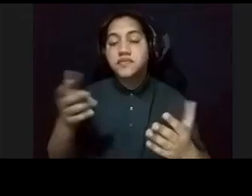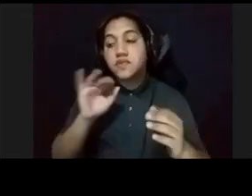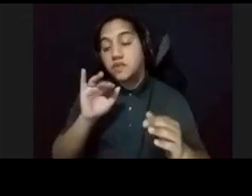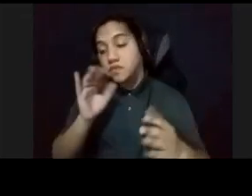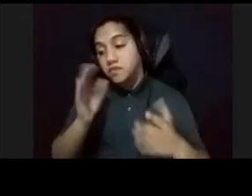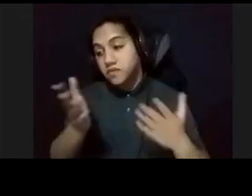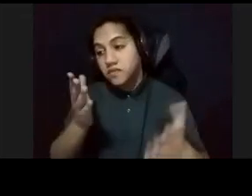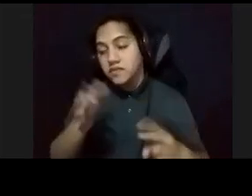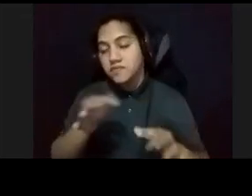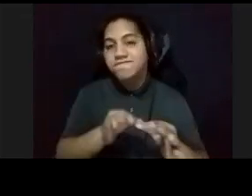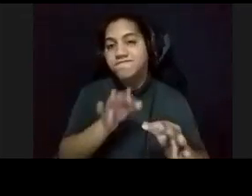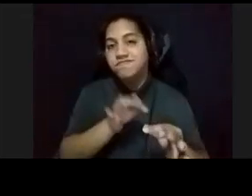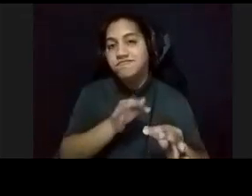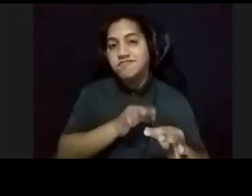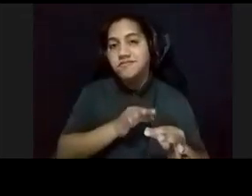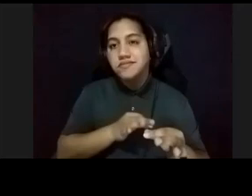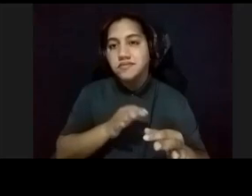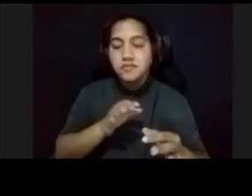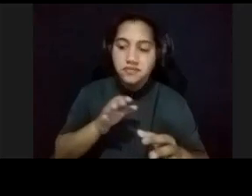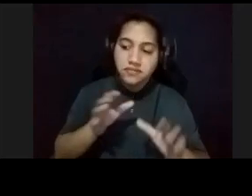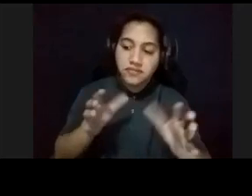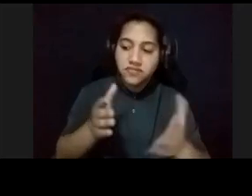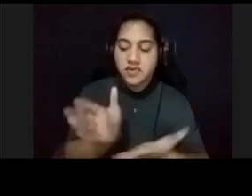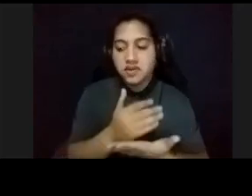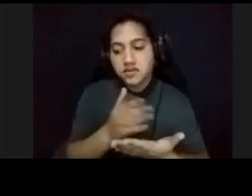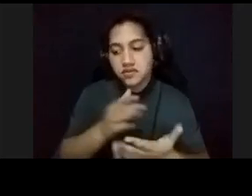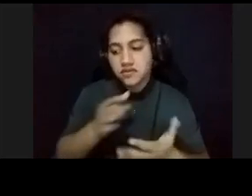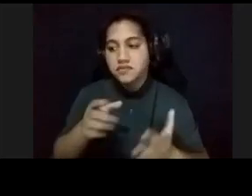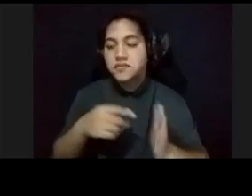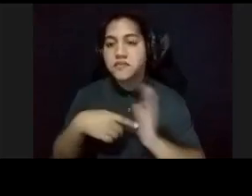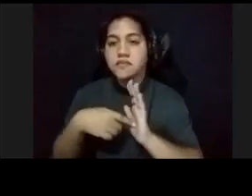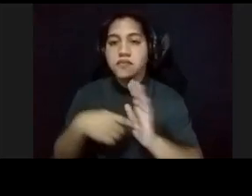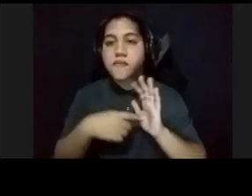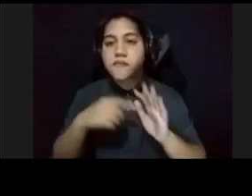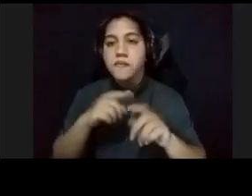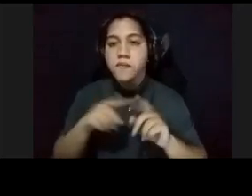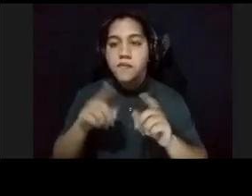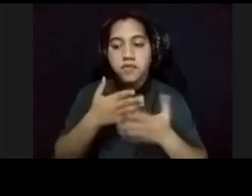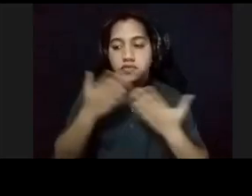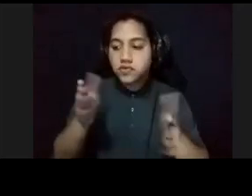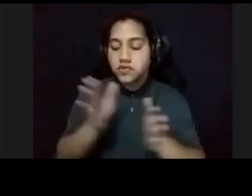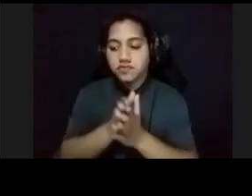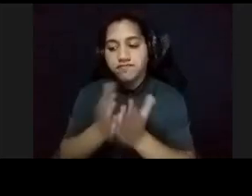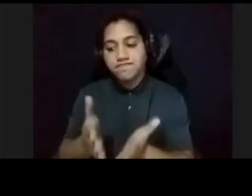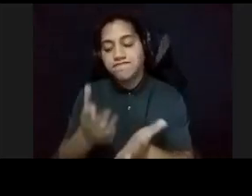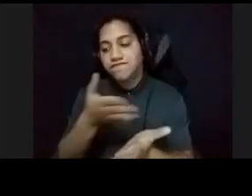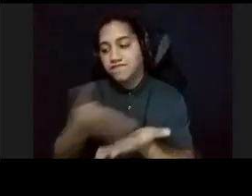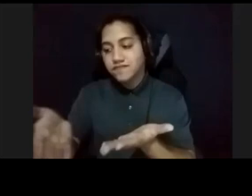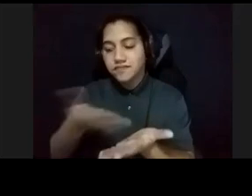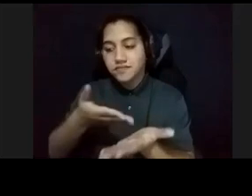un poco, en sus catálogos, por sus exposiciones, pero no hay una literatura, no hay una